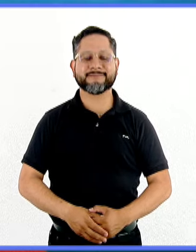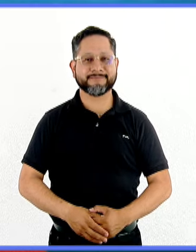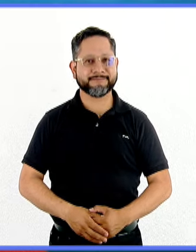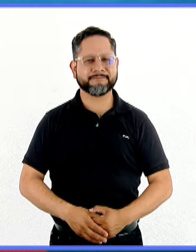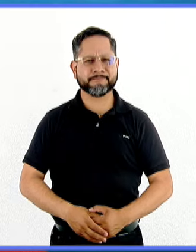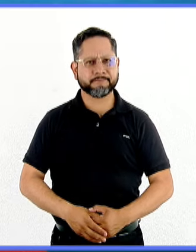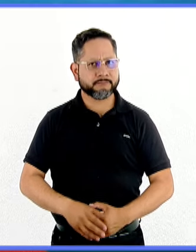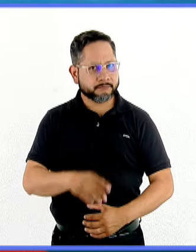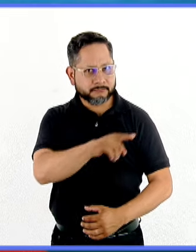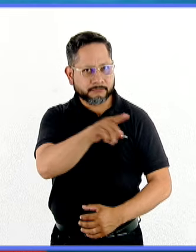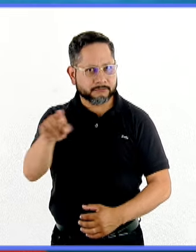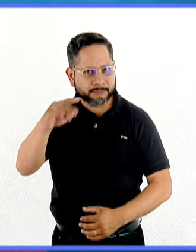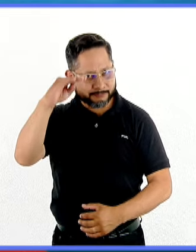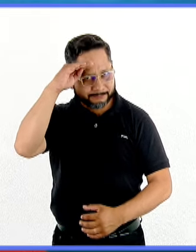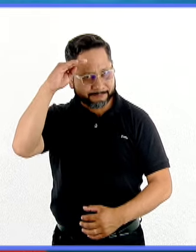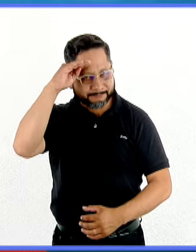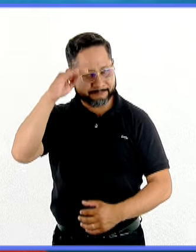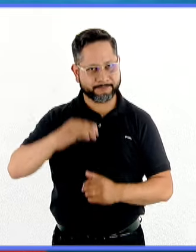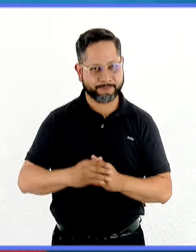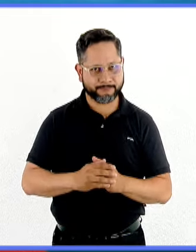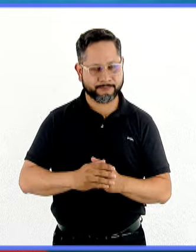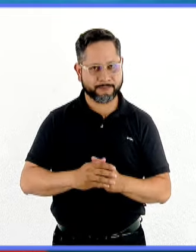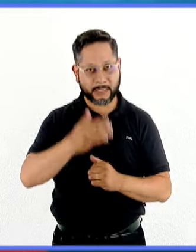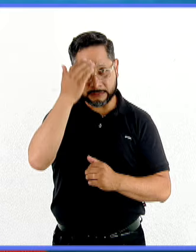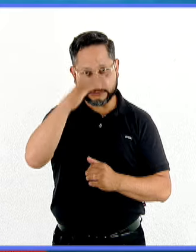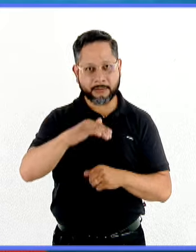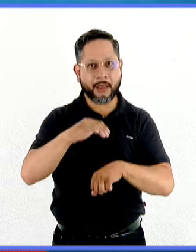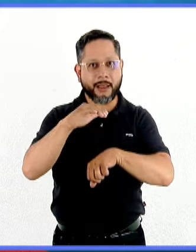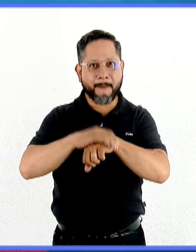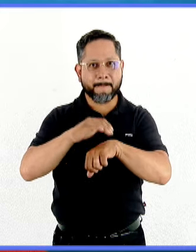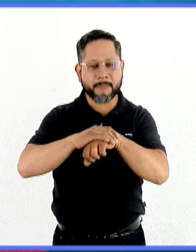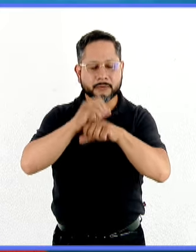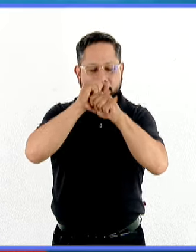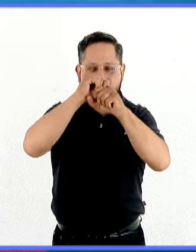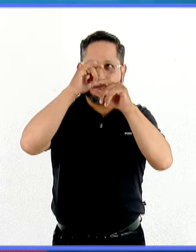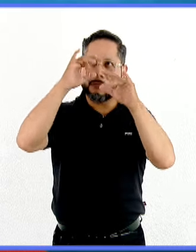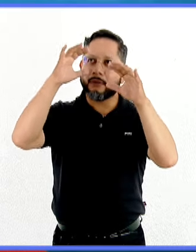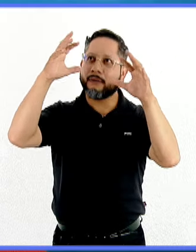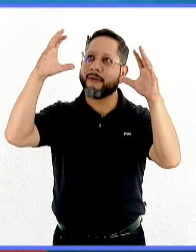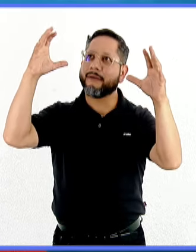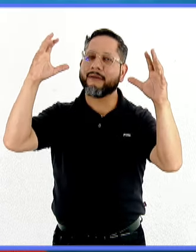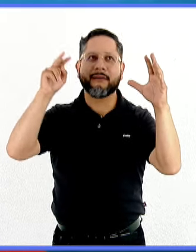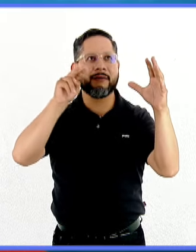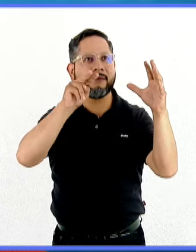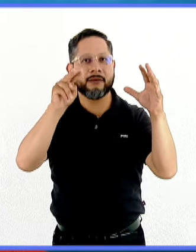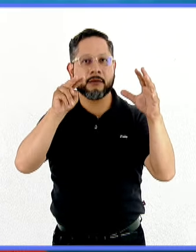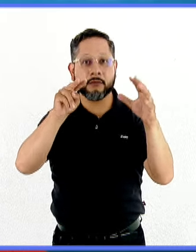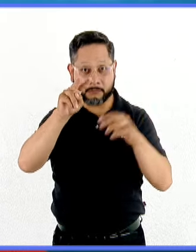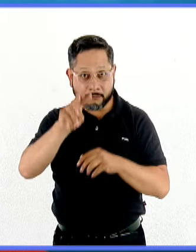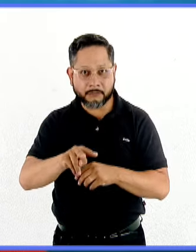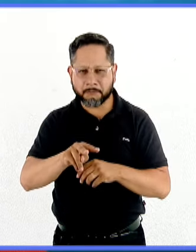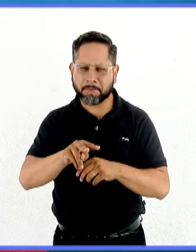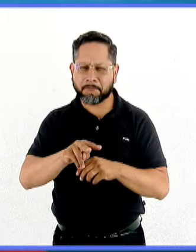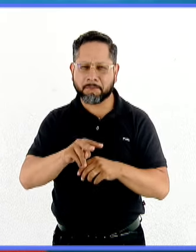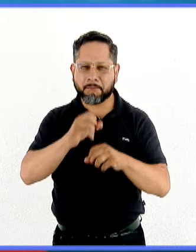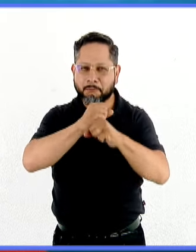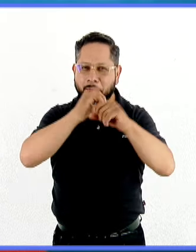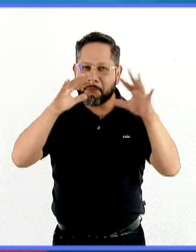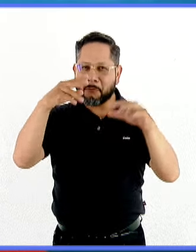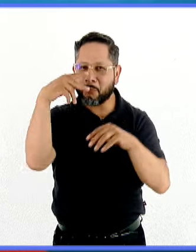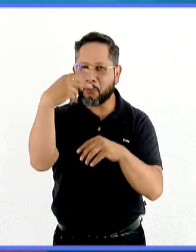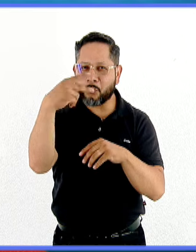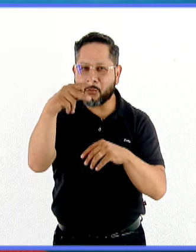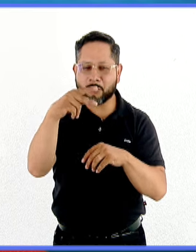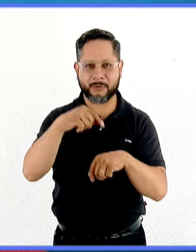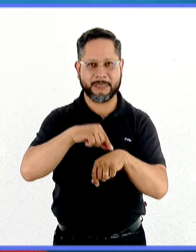¿Se han puesto a pensar qué tan común o útil es tener un amigo imaginario sobre estos personajes que surgen de la imaginación y pueden ser una